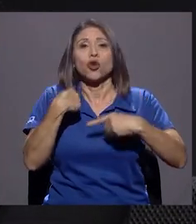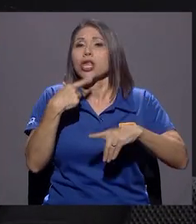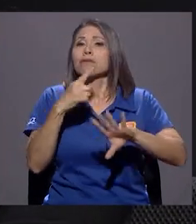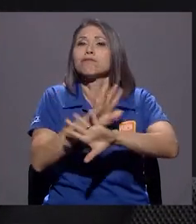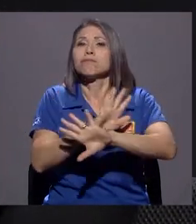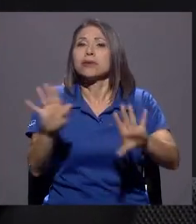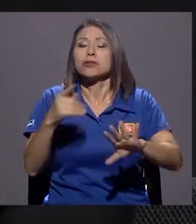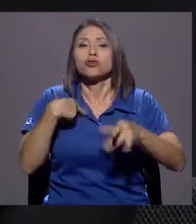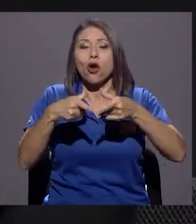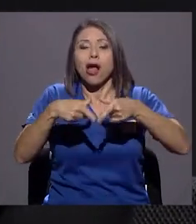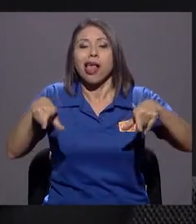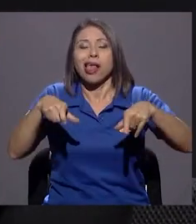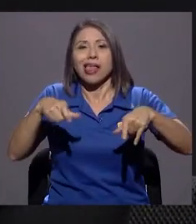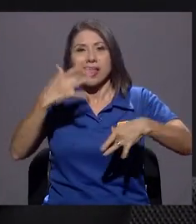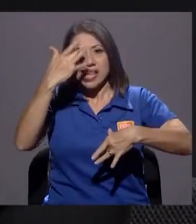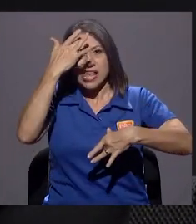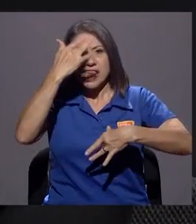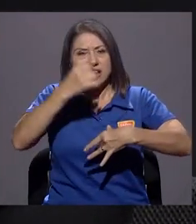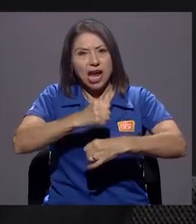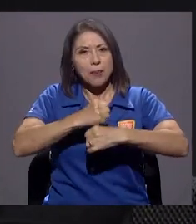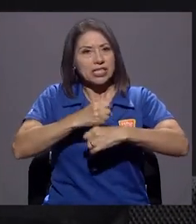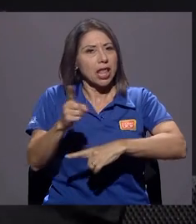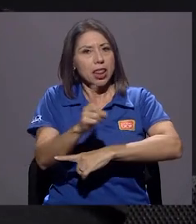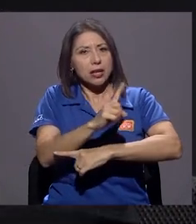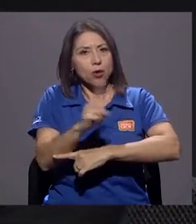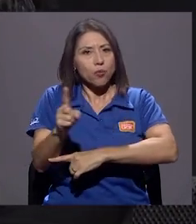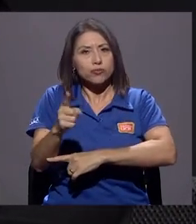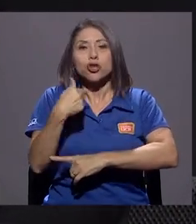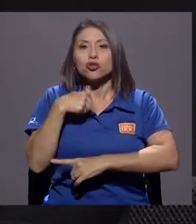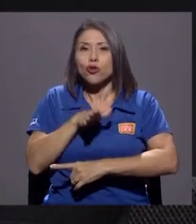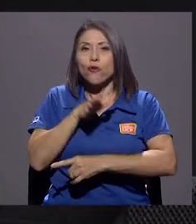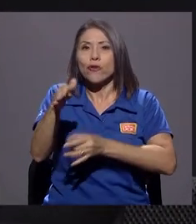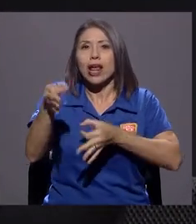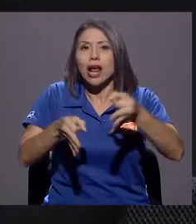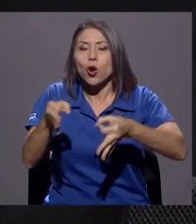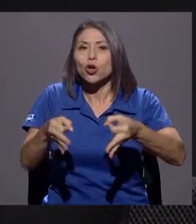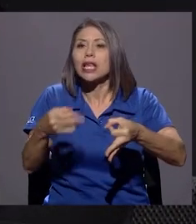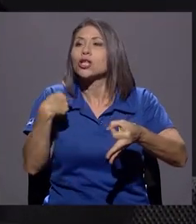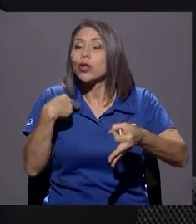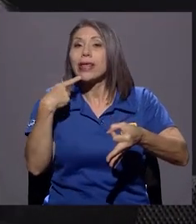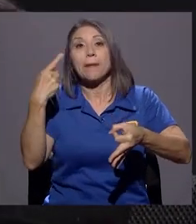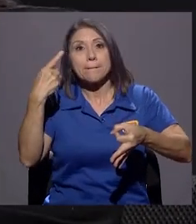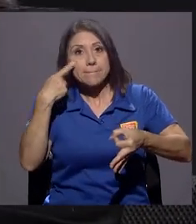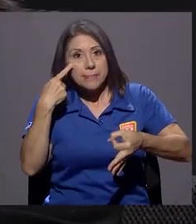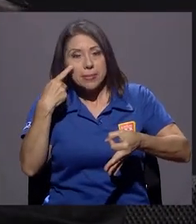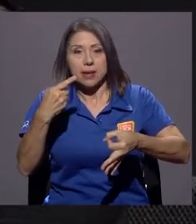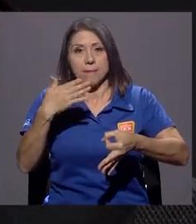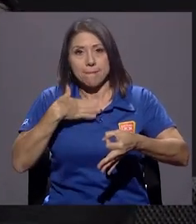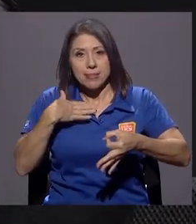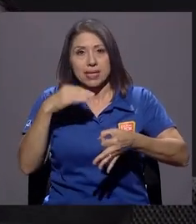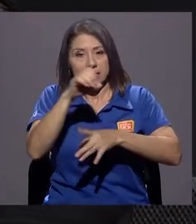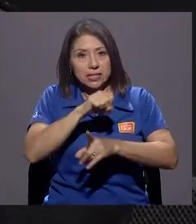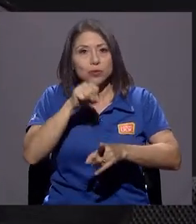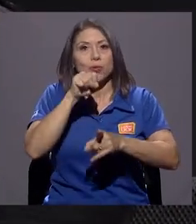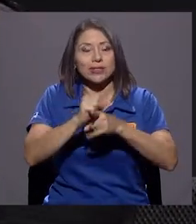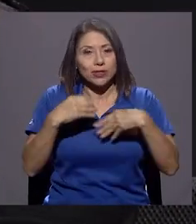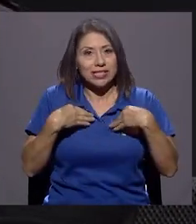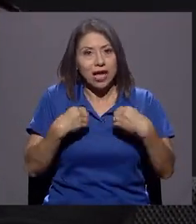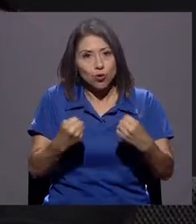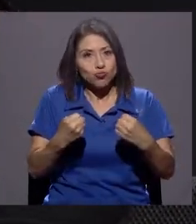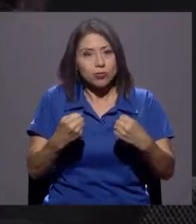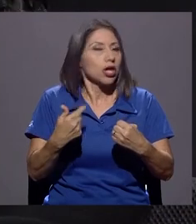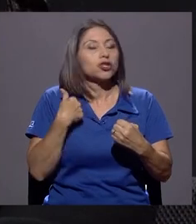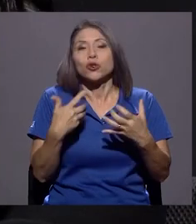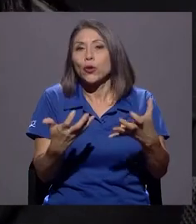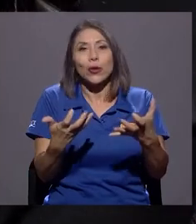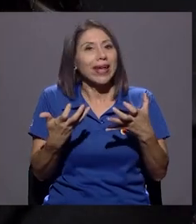Y esa fue la razón por la que yo fui a la corte, toqué puertas y dije, mire, esta es mi condición de salud. Yo no quería exponerla porque traté por todos los